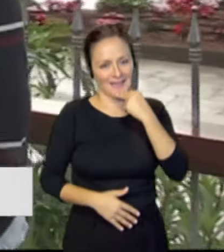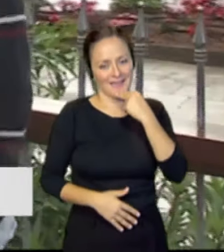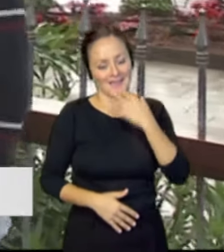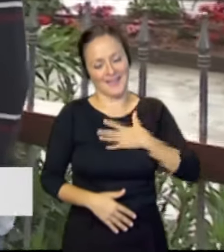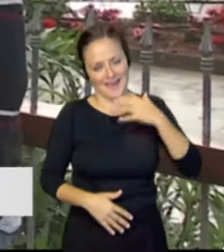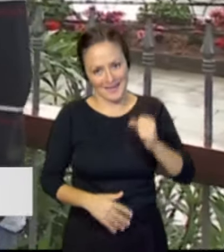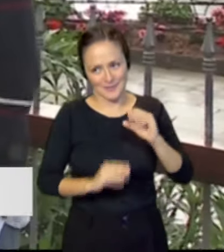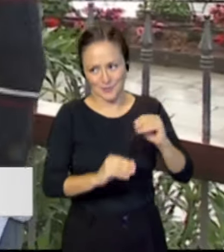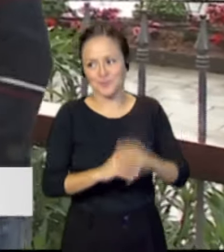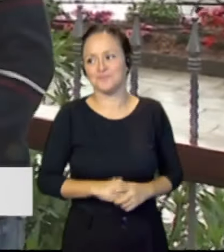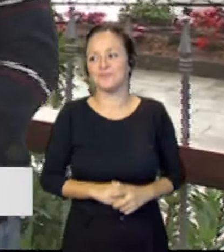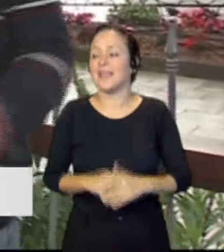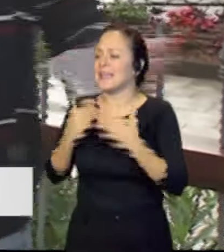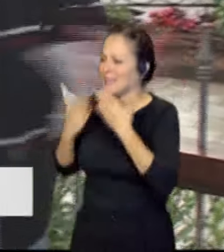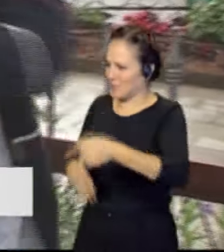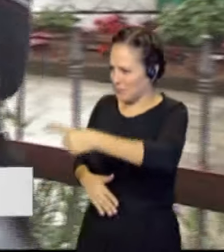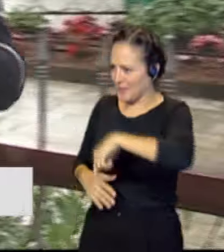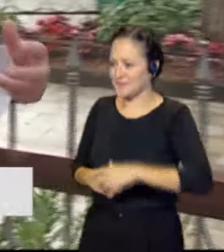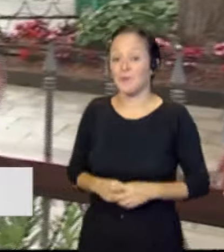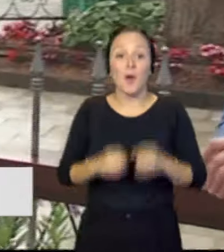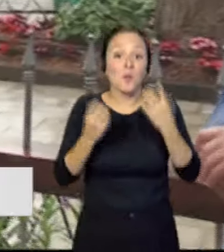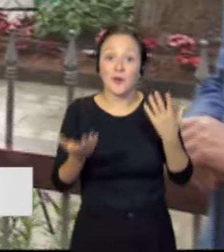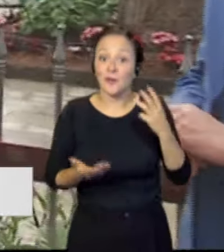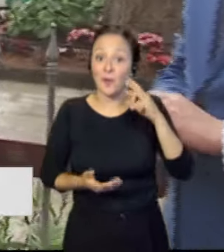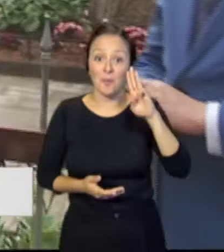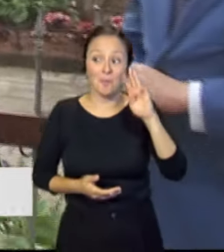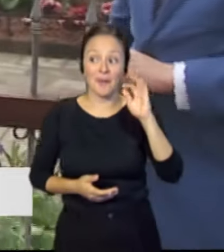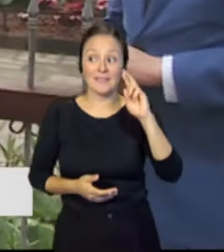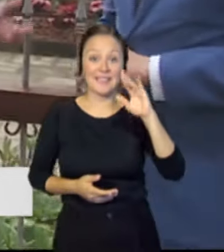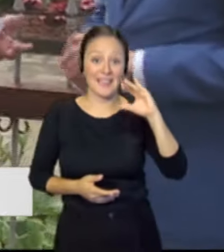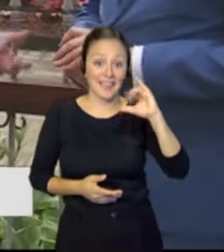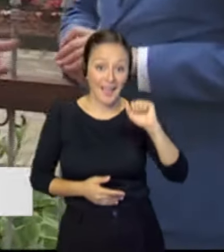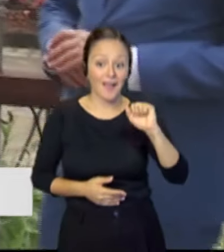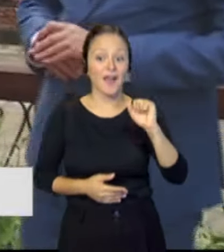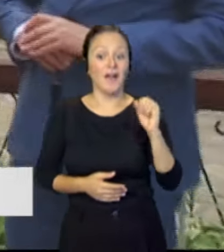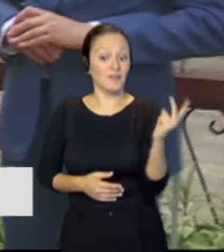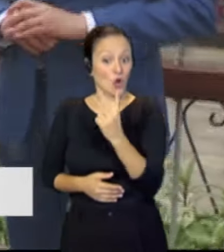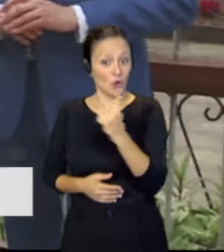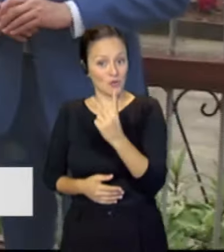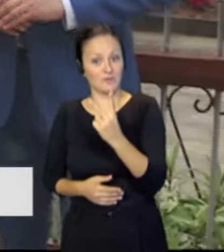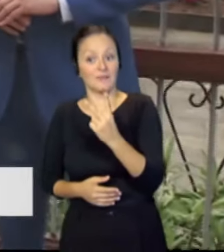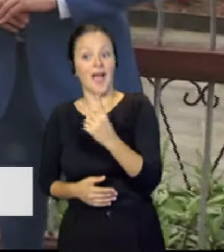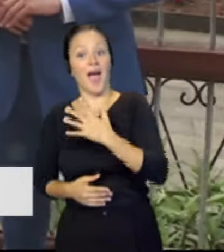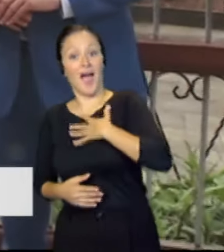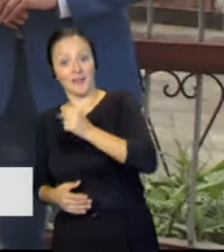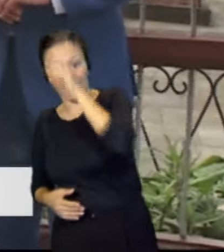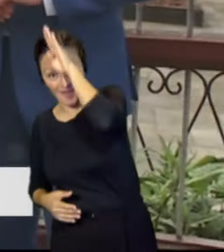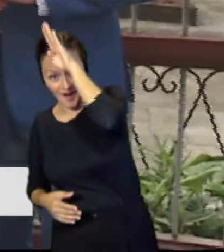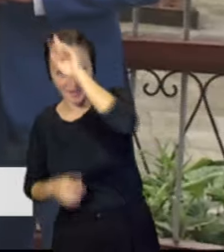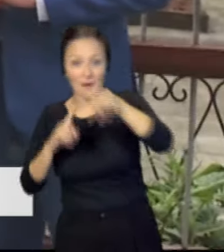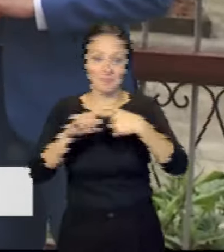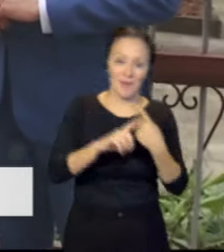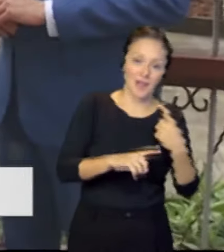Muchísimas gracias a ustedes. Bueno, Patricia, entre los dos alcaldes, Teoro Sosa, el alcalde de Galdar, y José Manuel